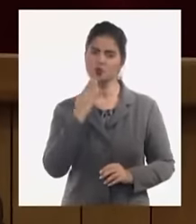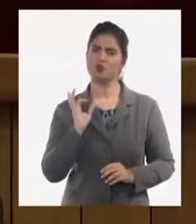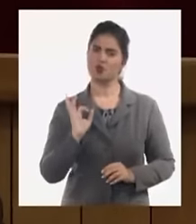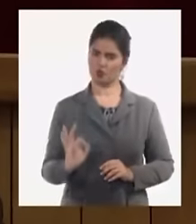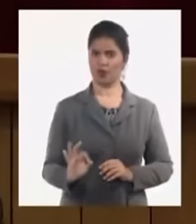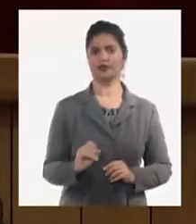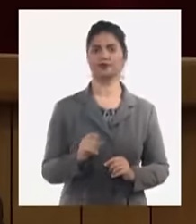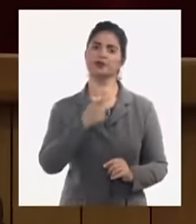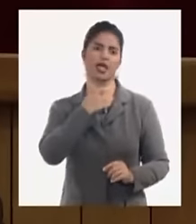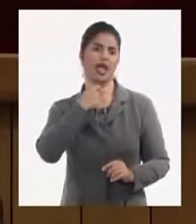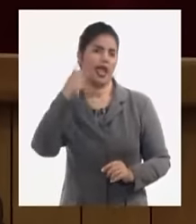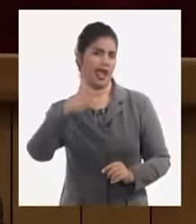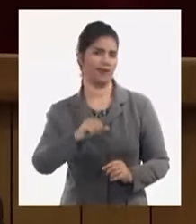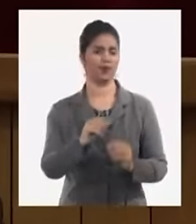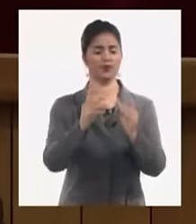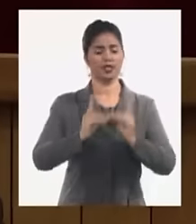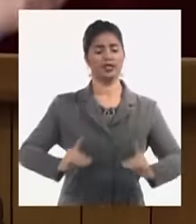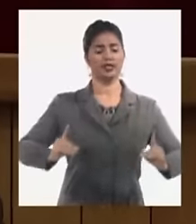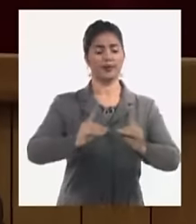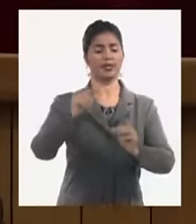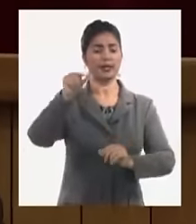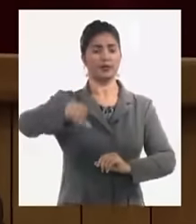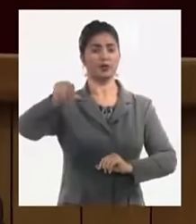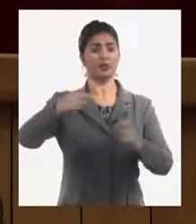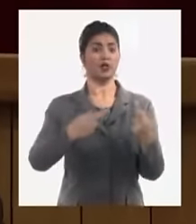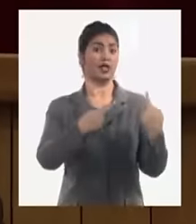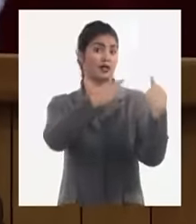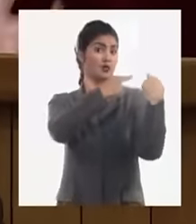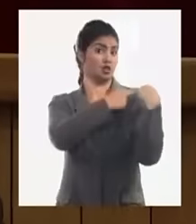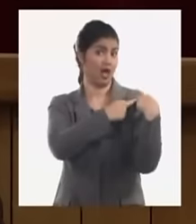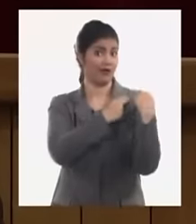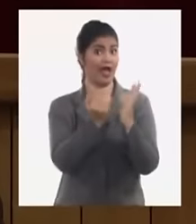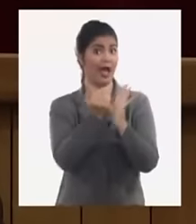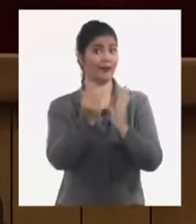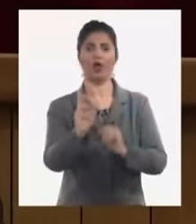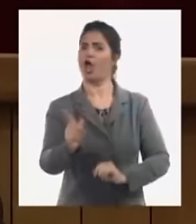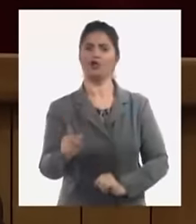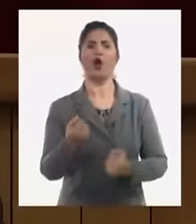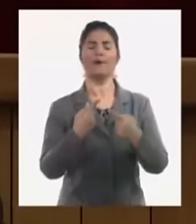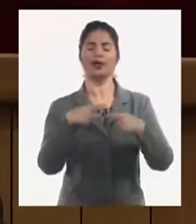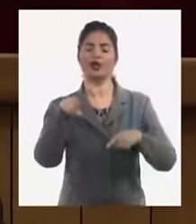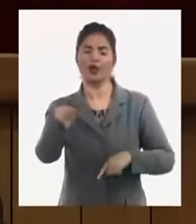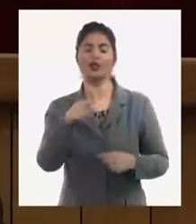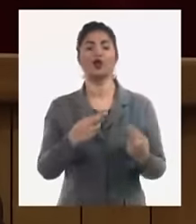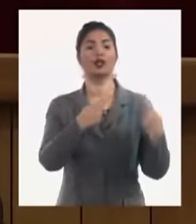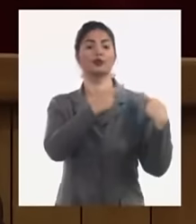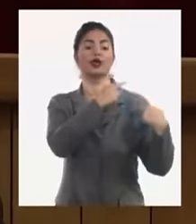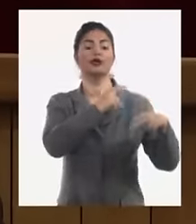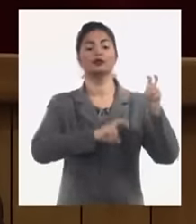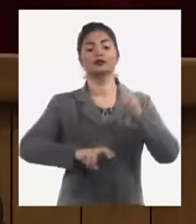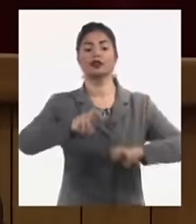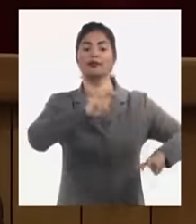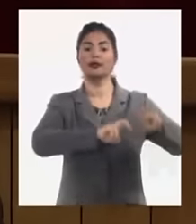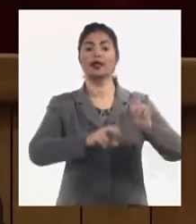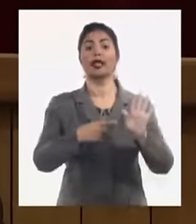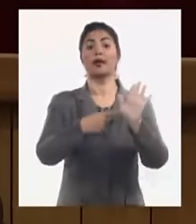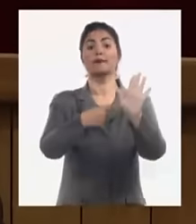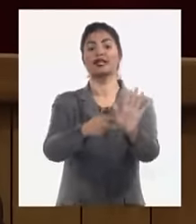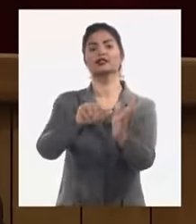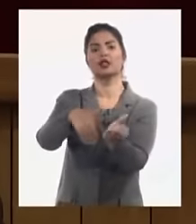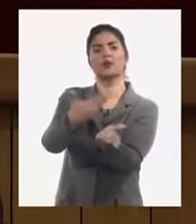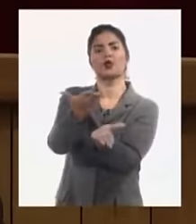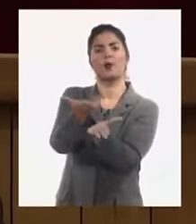esto no son los que van a aprobar son los que van a recepcionar son los que van a evaluar y presentar la propuesta porque esta